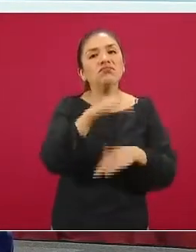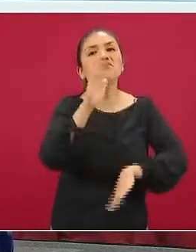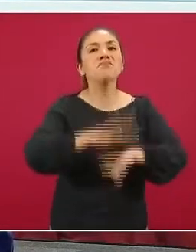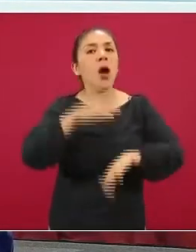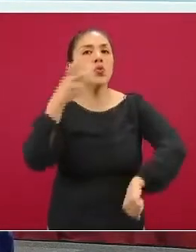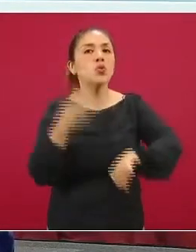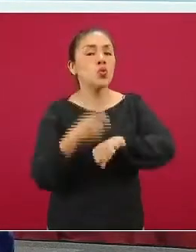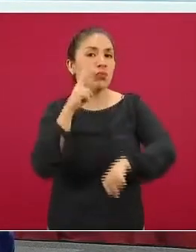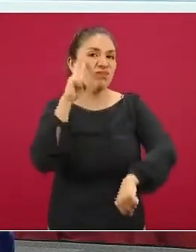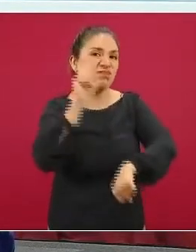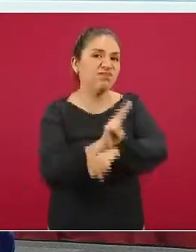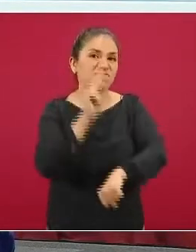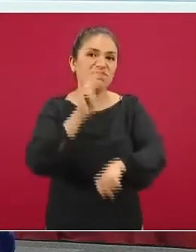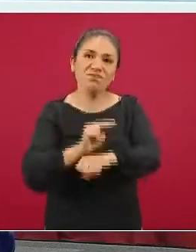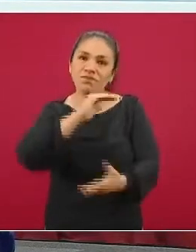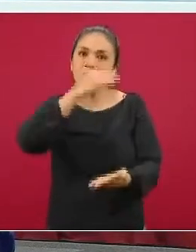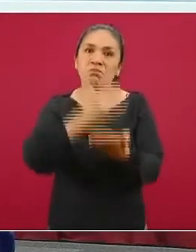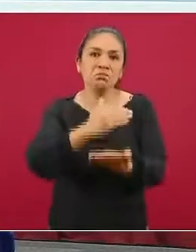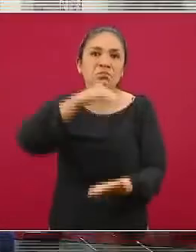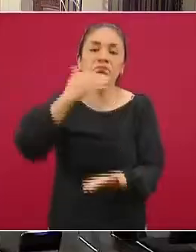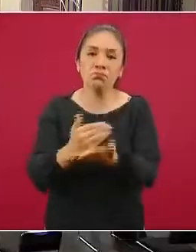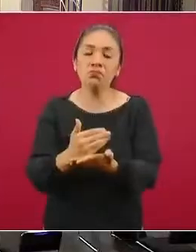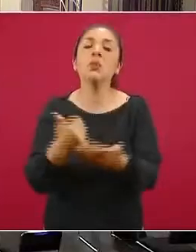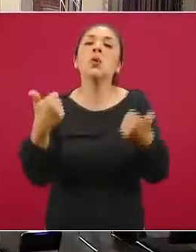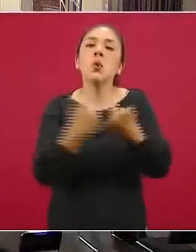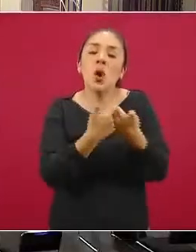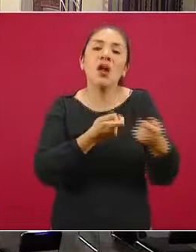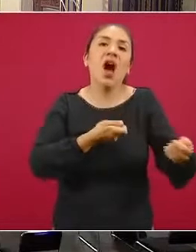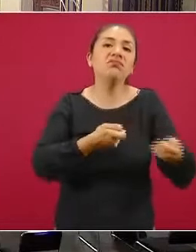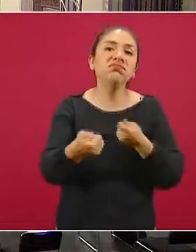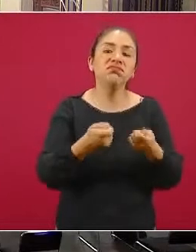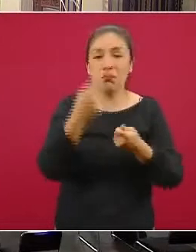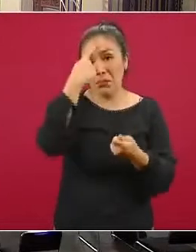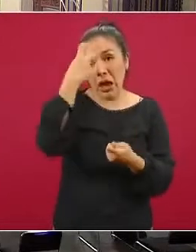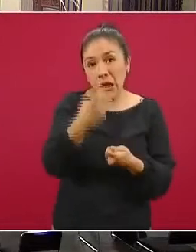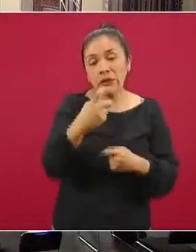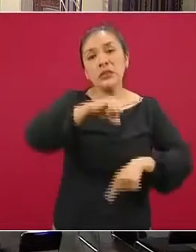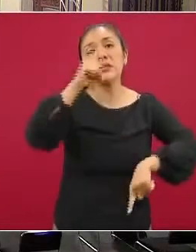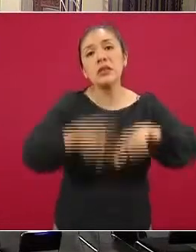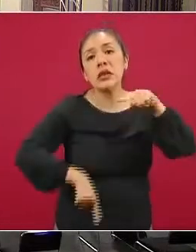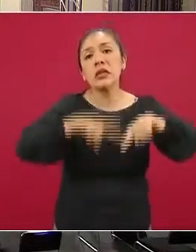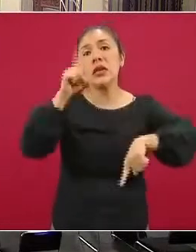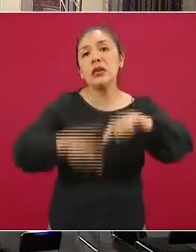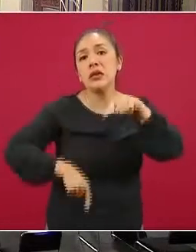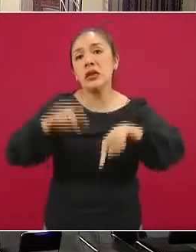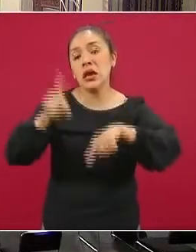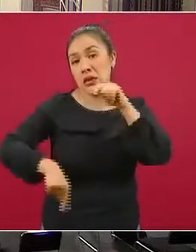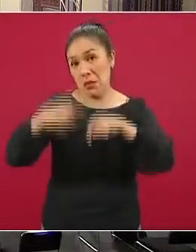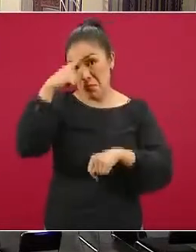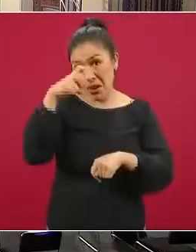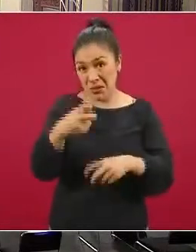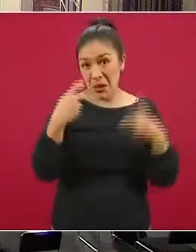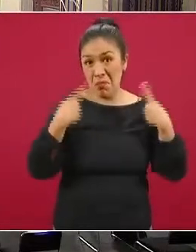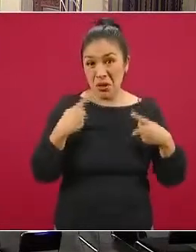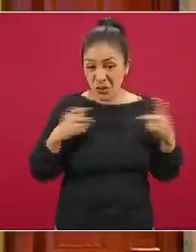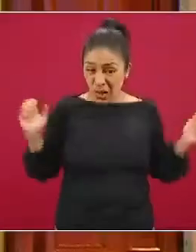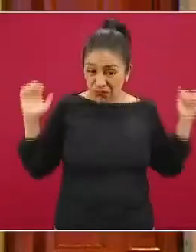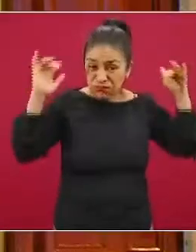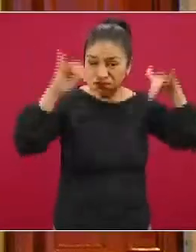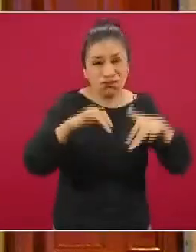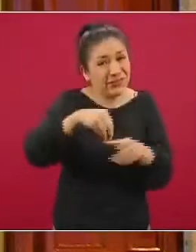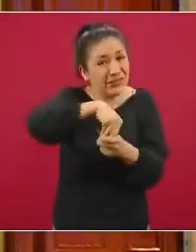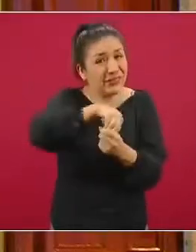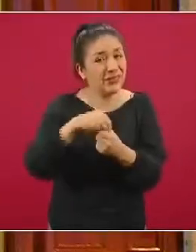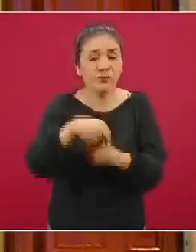su limitación y se tomarán medidas precisamente para prevenir que estas aglomeraciones se